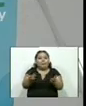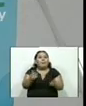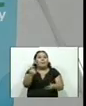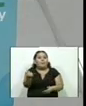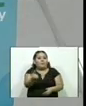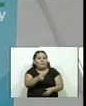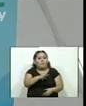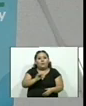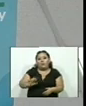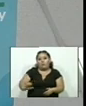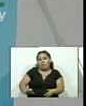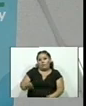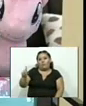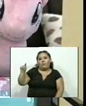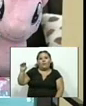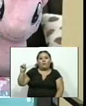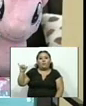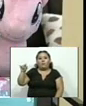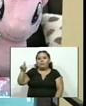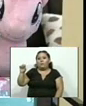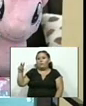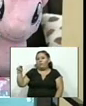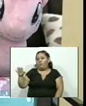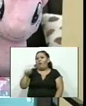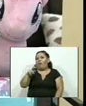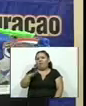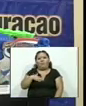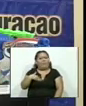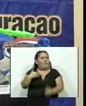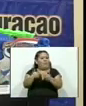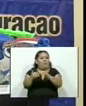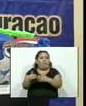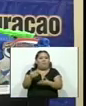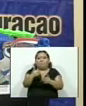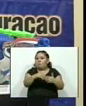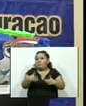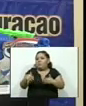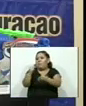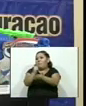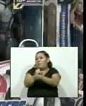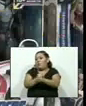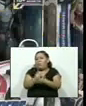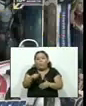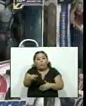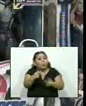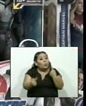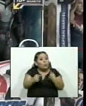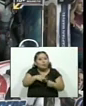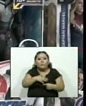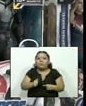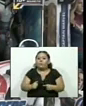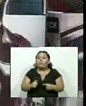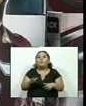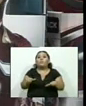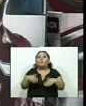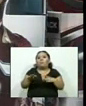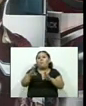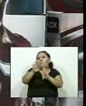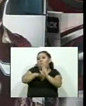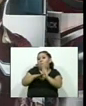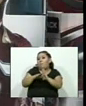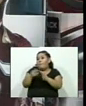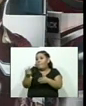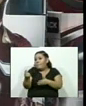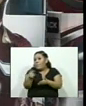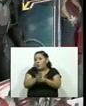salvadoreños Toyzone donde tendrán juguetes de la marca Hasbro para todos los gustos los precios van